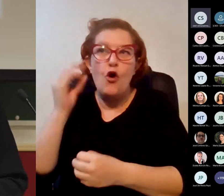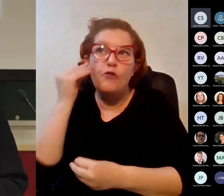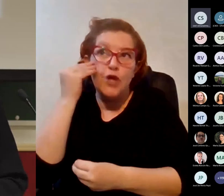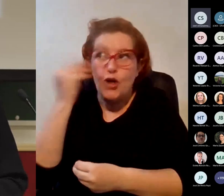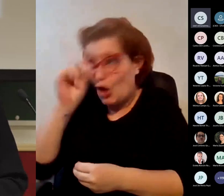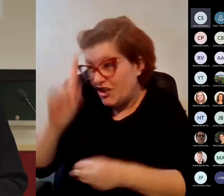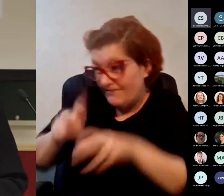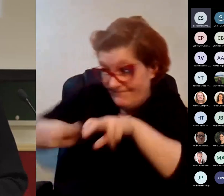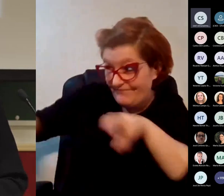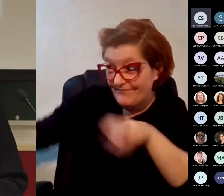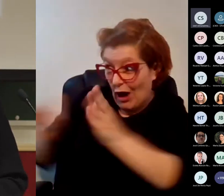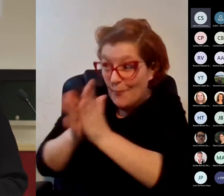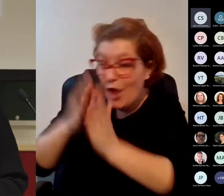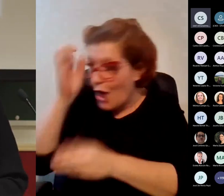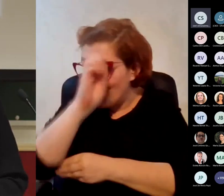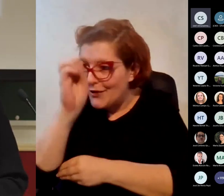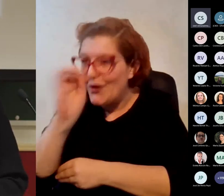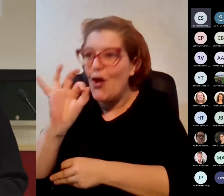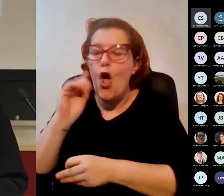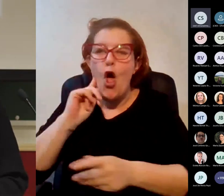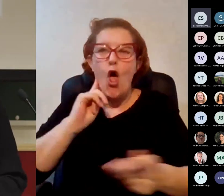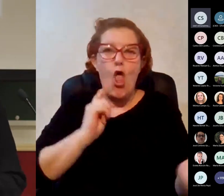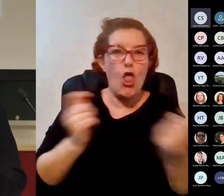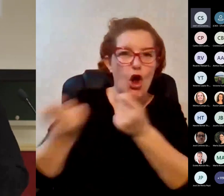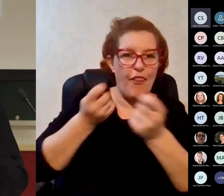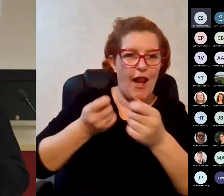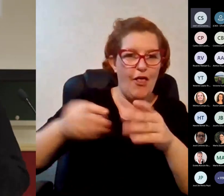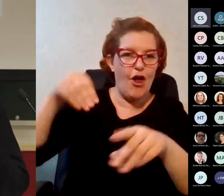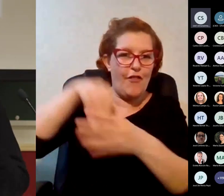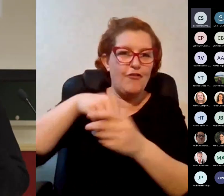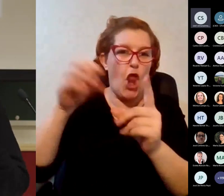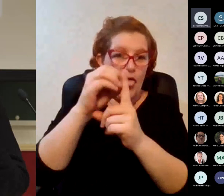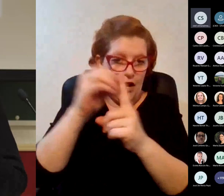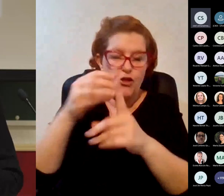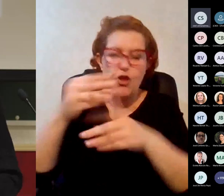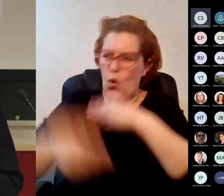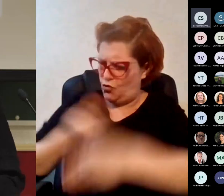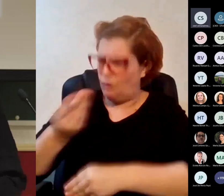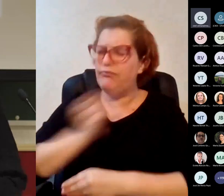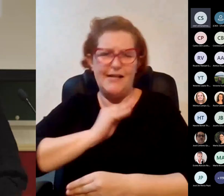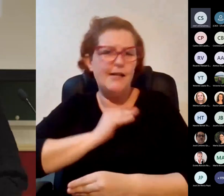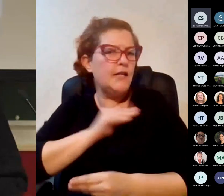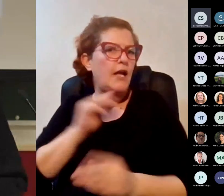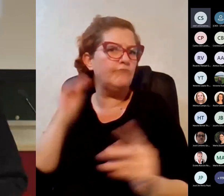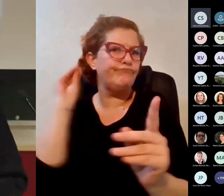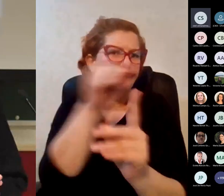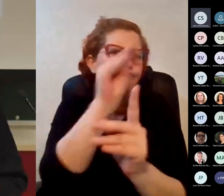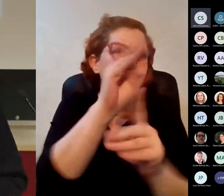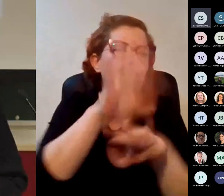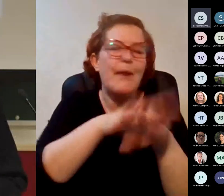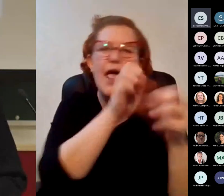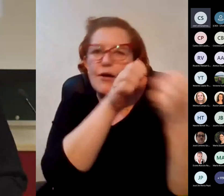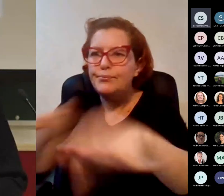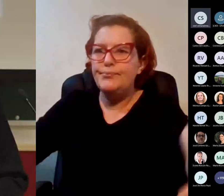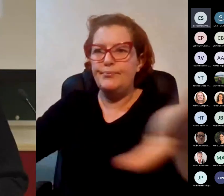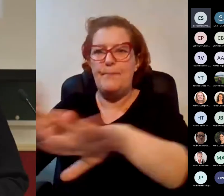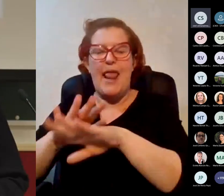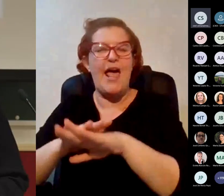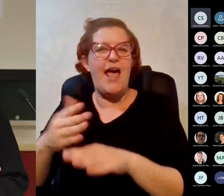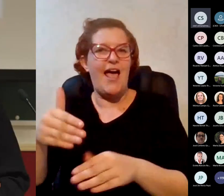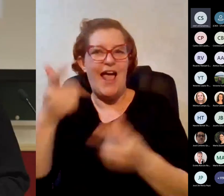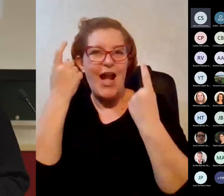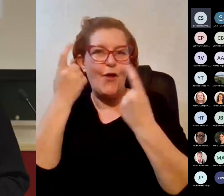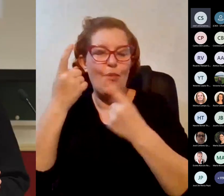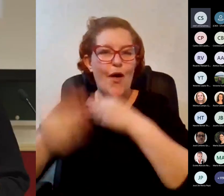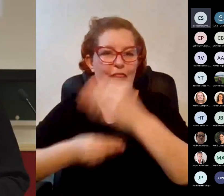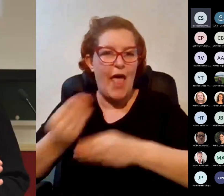los coordinadores de los grados que yo los utilizo muchísimo para que comuniquen directamente a los estudiantes las jornadas que hacemos que eso